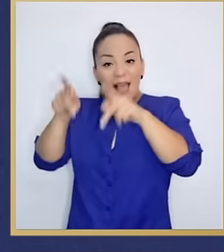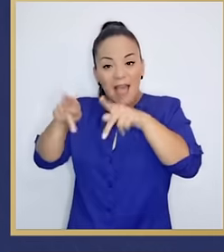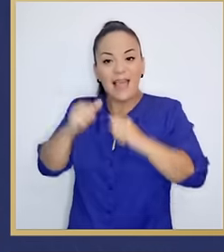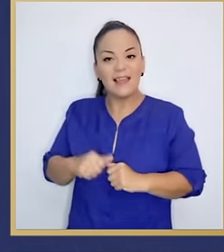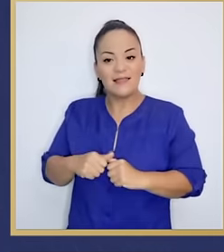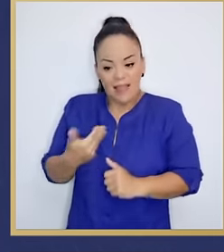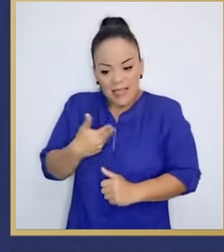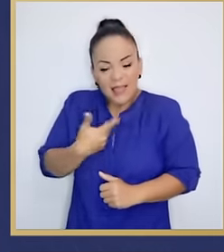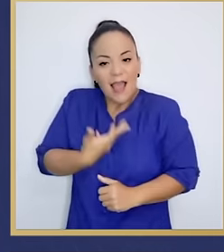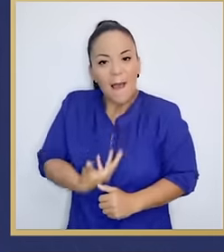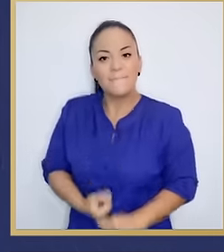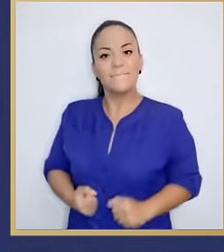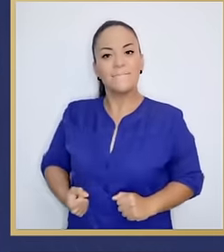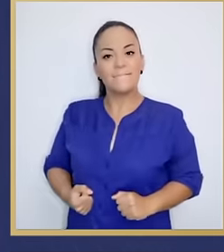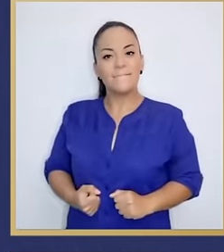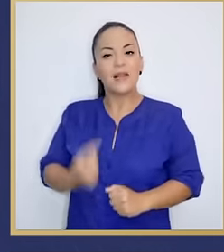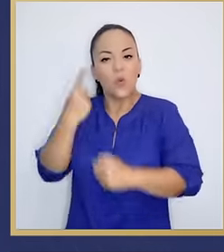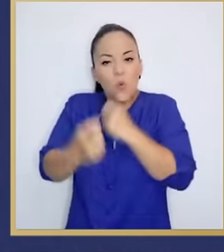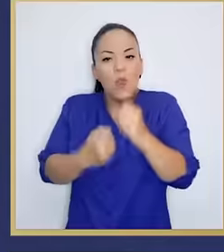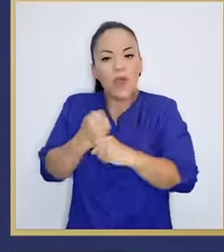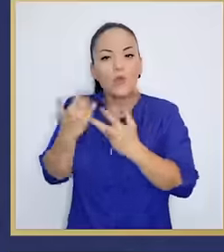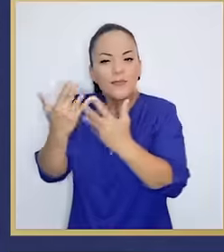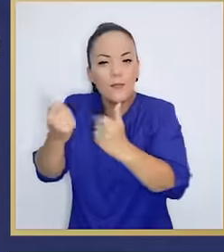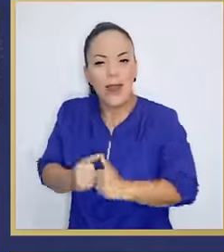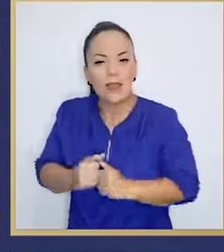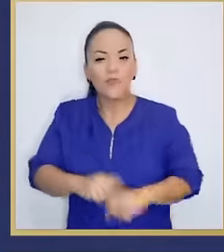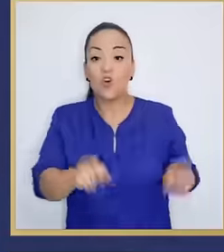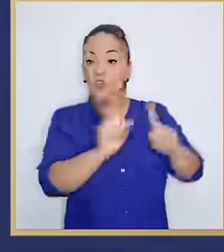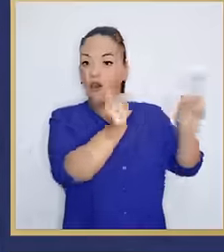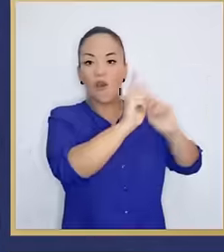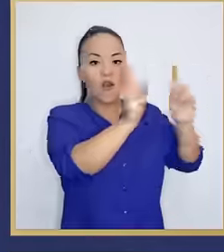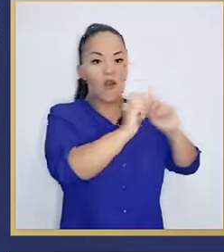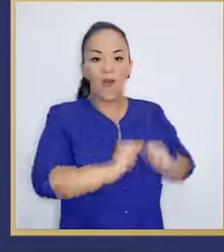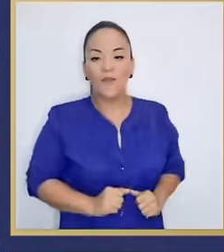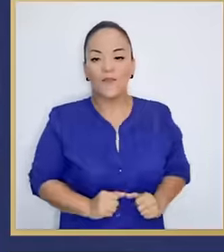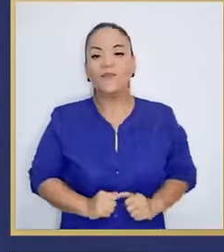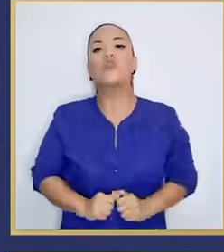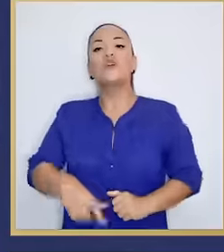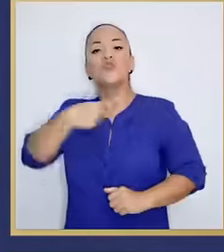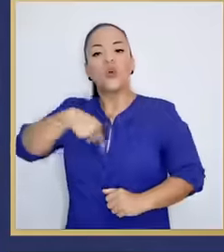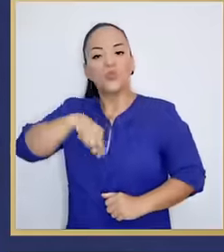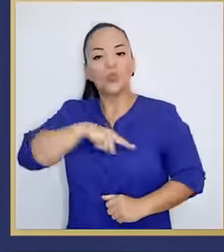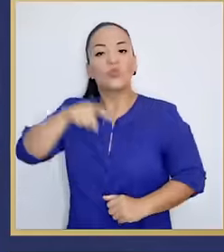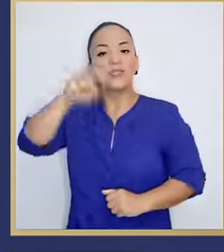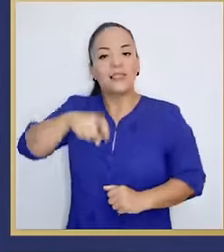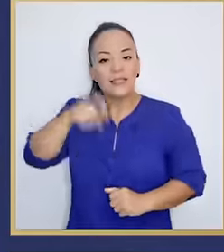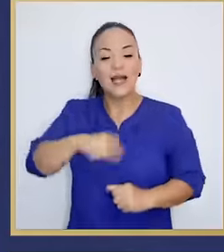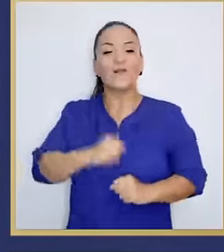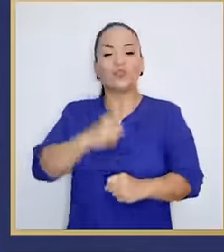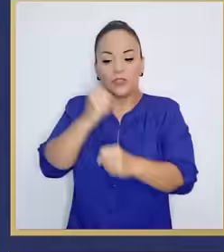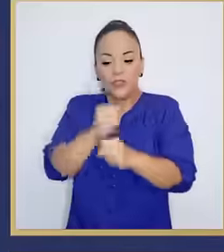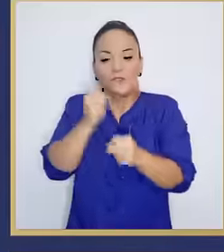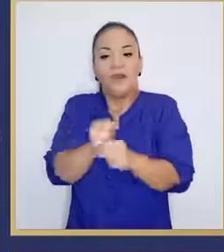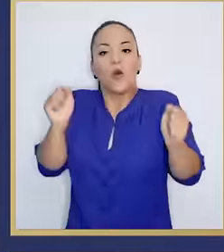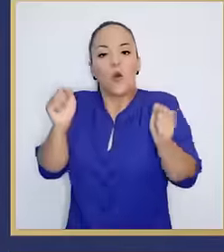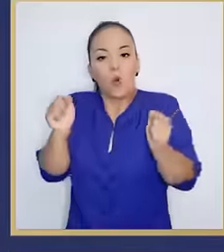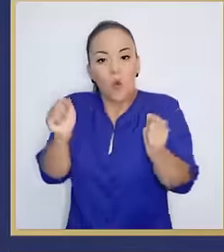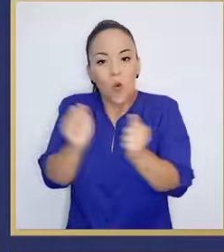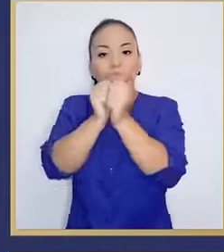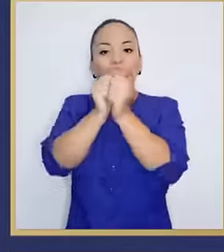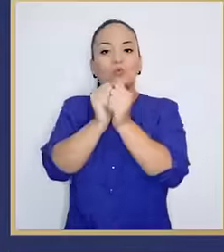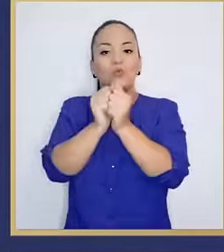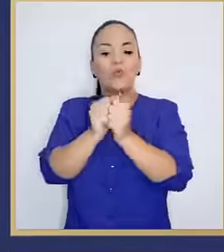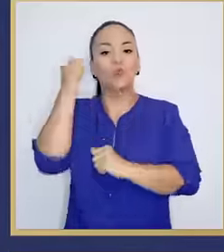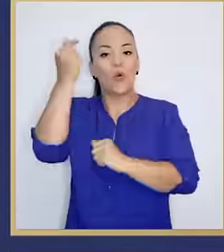un año pa' esperar? No. Necesitamos trabajar juntos porque